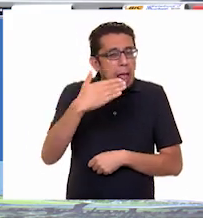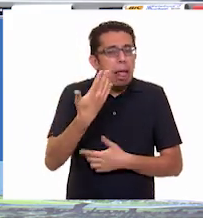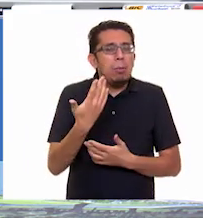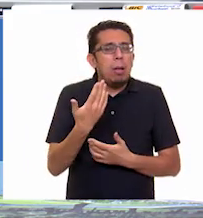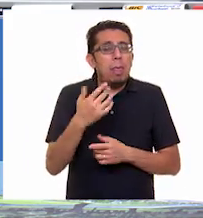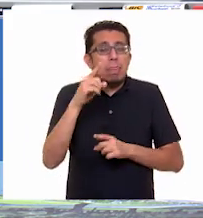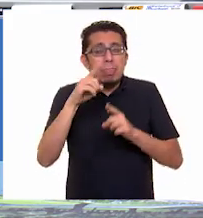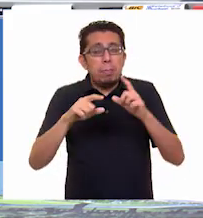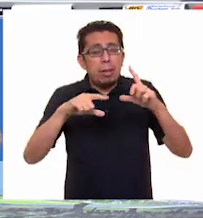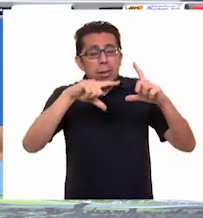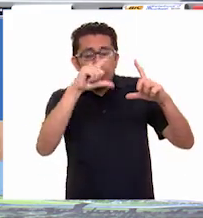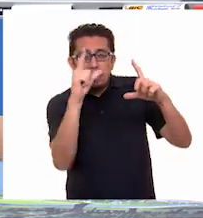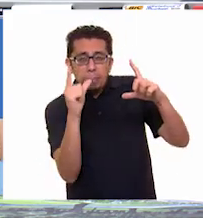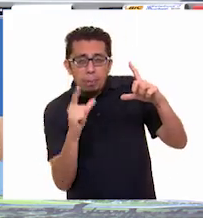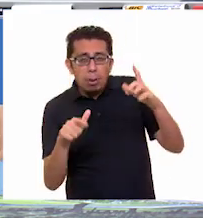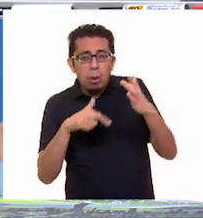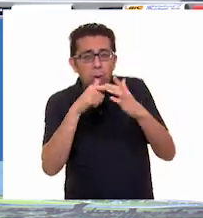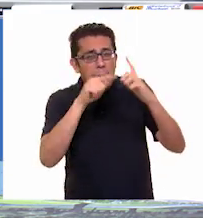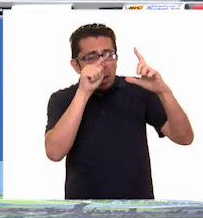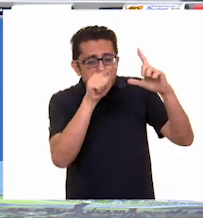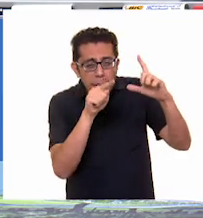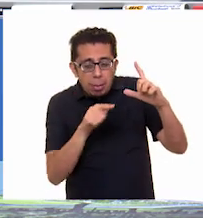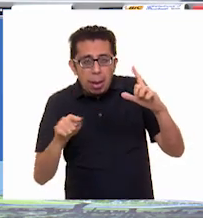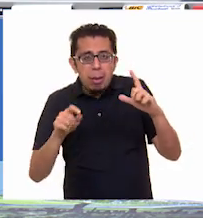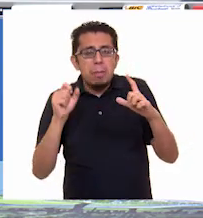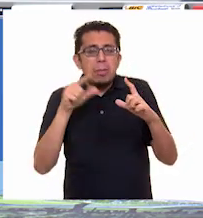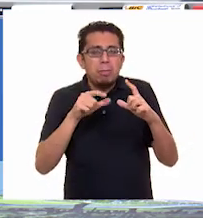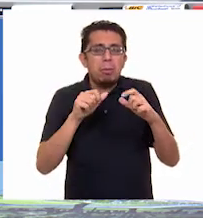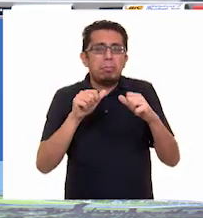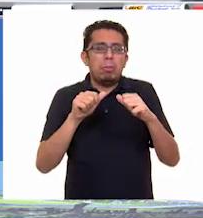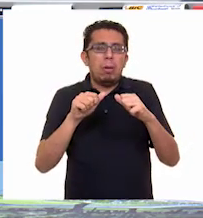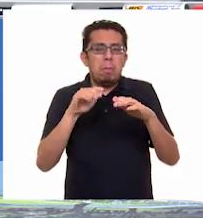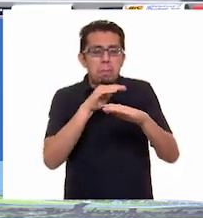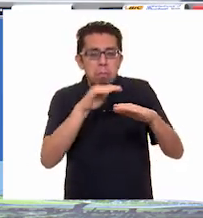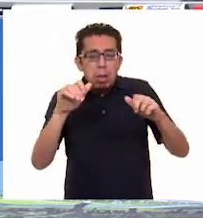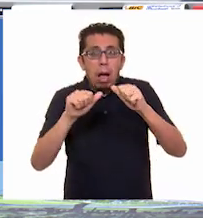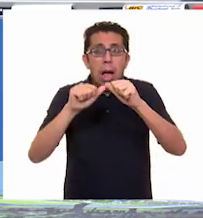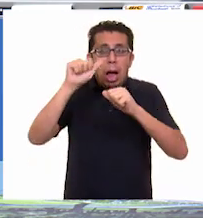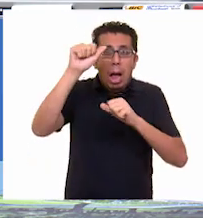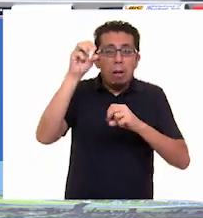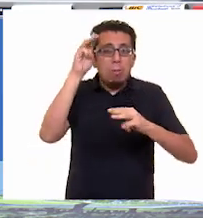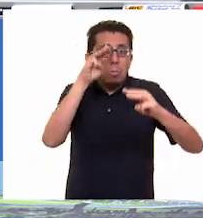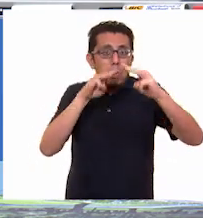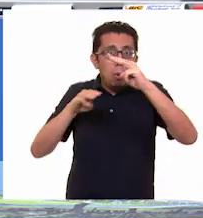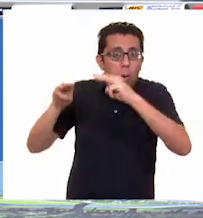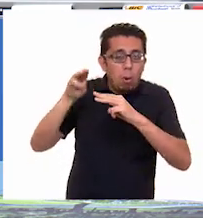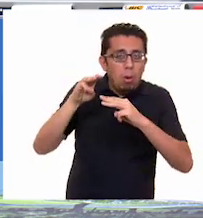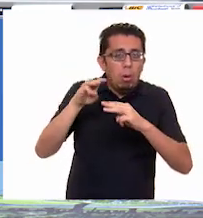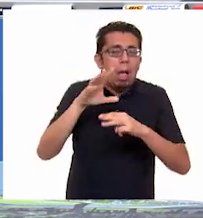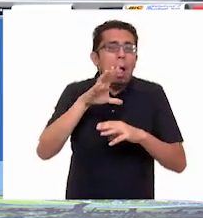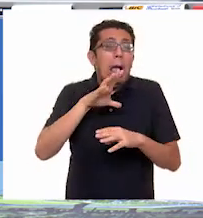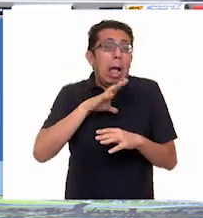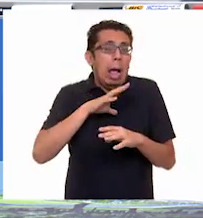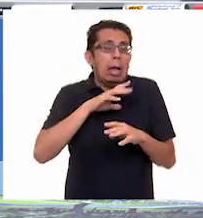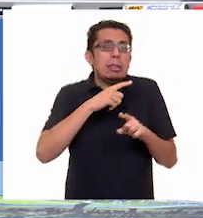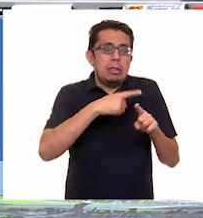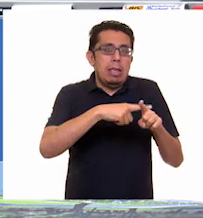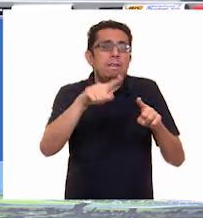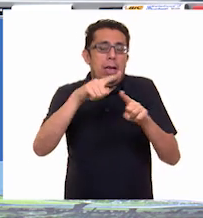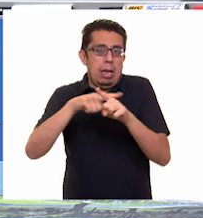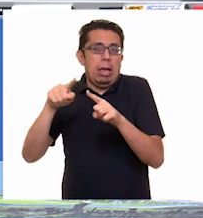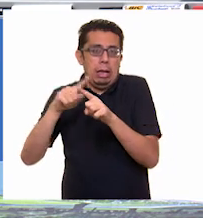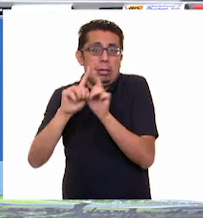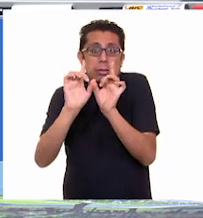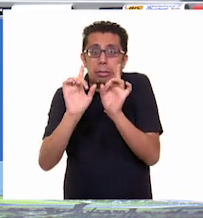geográfica y la forma que tiene el relieve, la altitud y más cosas, se desarrollan ciertos fenómenos naturales